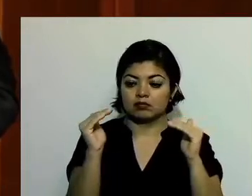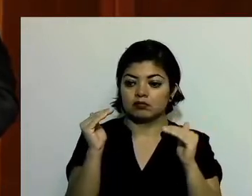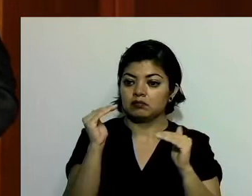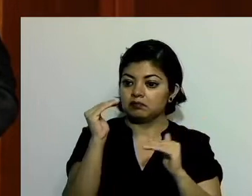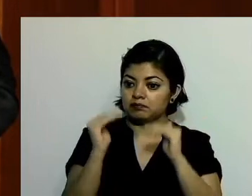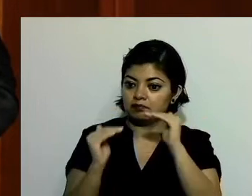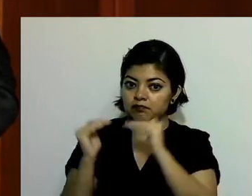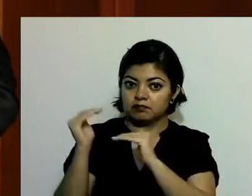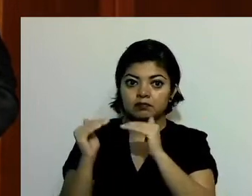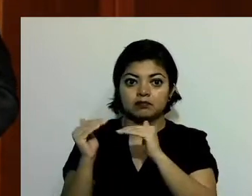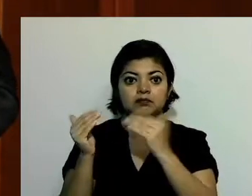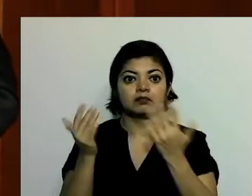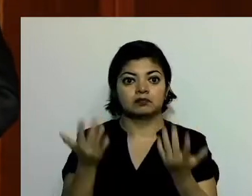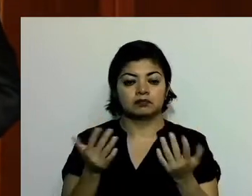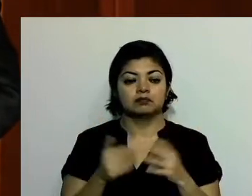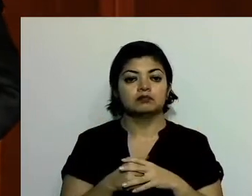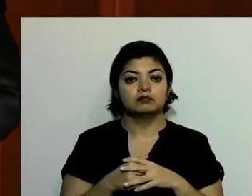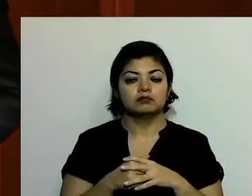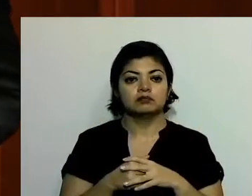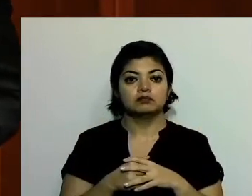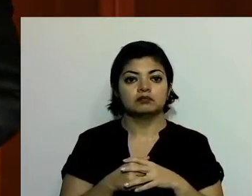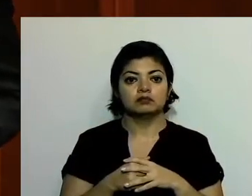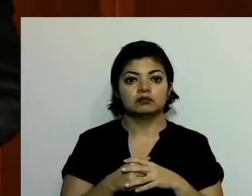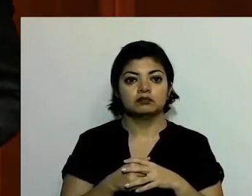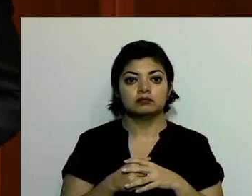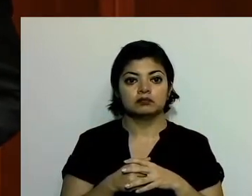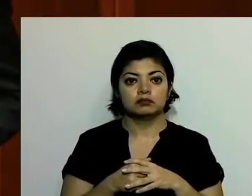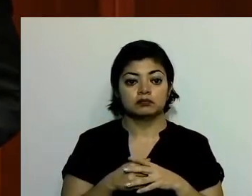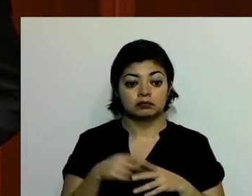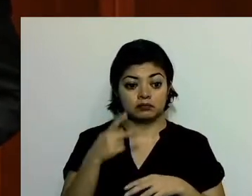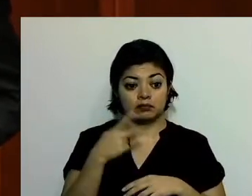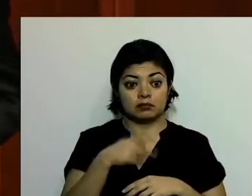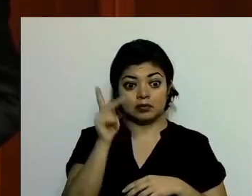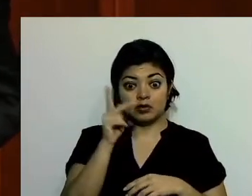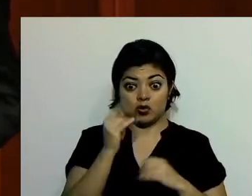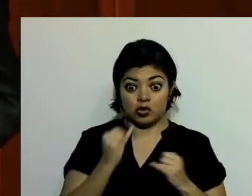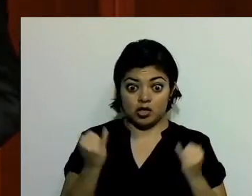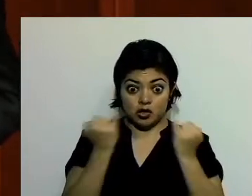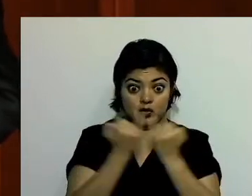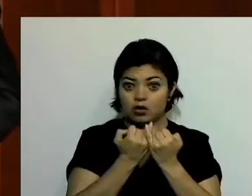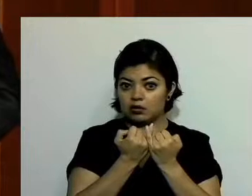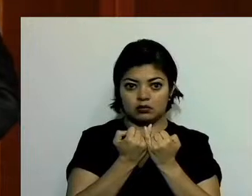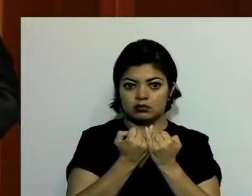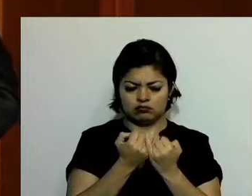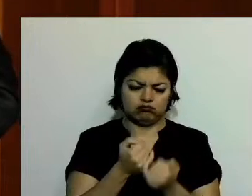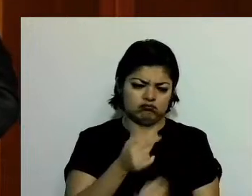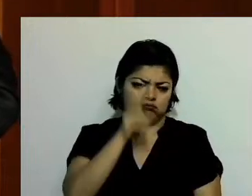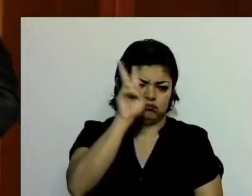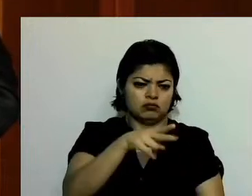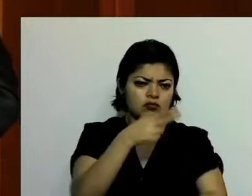que no igualitaria, porque también tenemos que ser muy francos en eso.